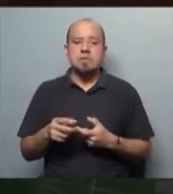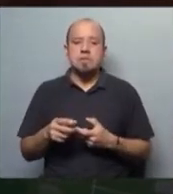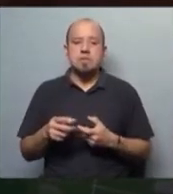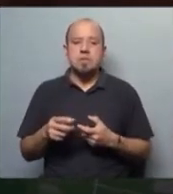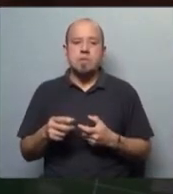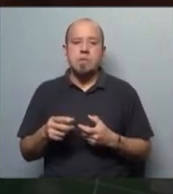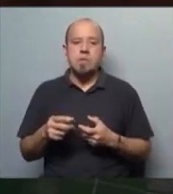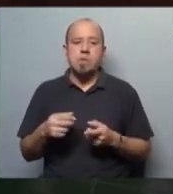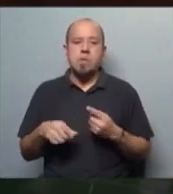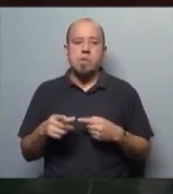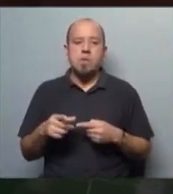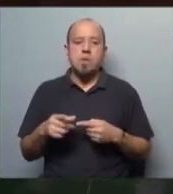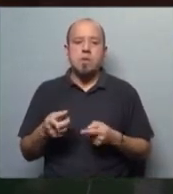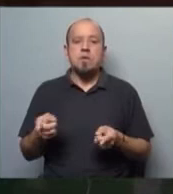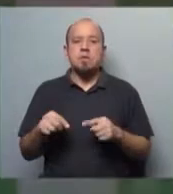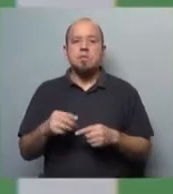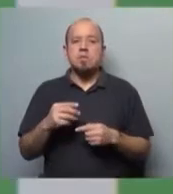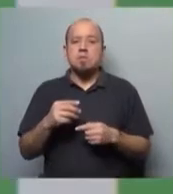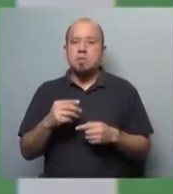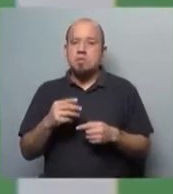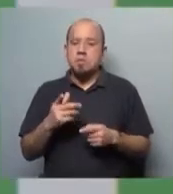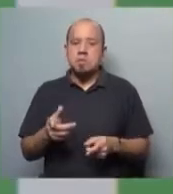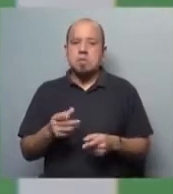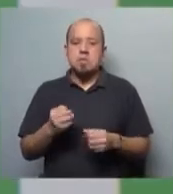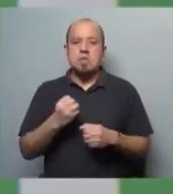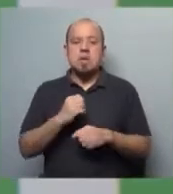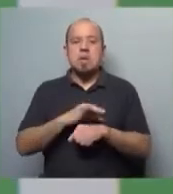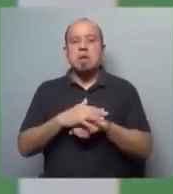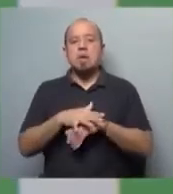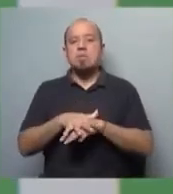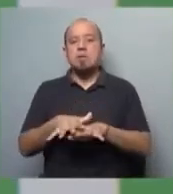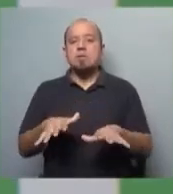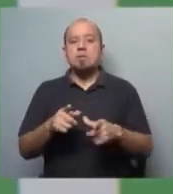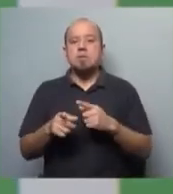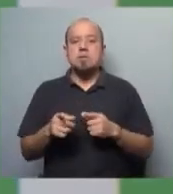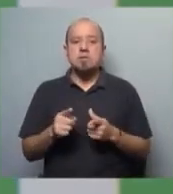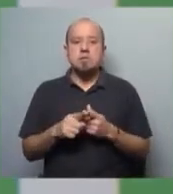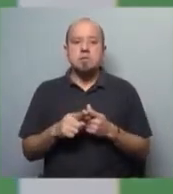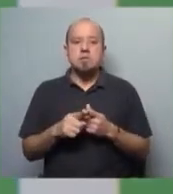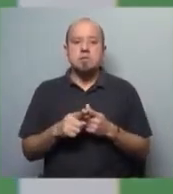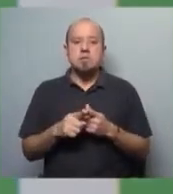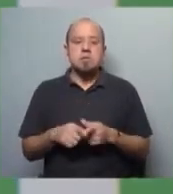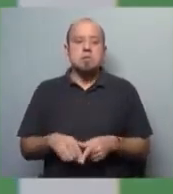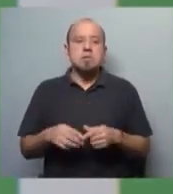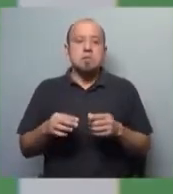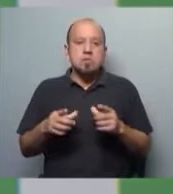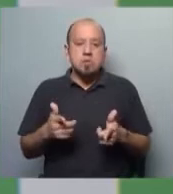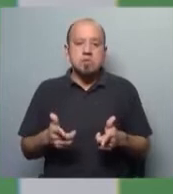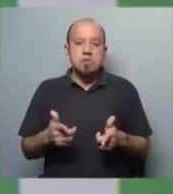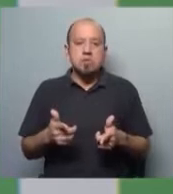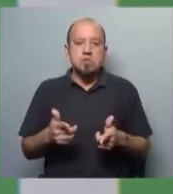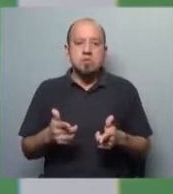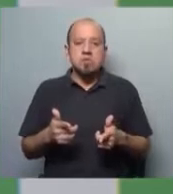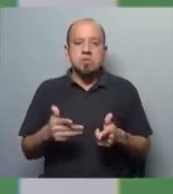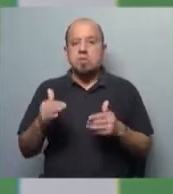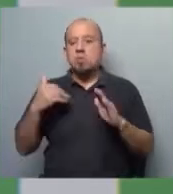posterior, digamos, a la última crisis, que es la de la pandemia, porque nosotros hablamos de las múltiples crisis, no han llegado en la mayoría de